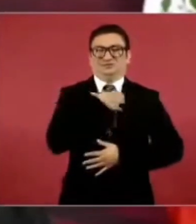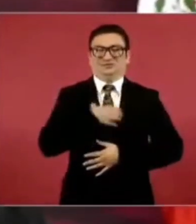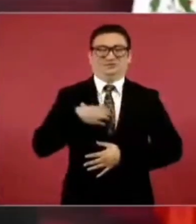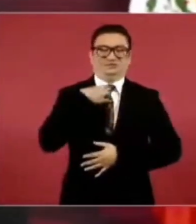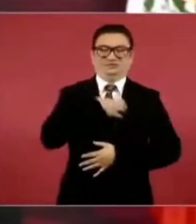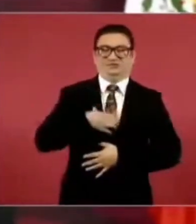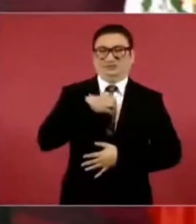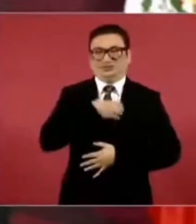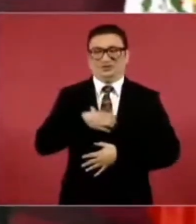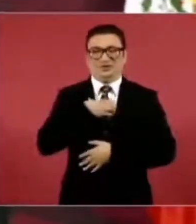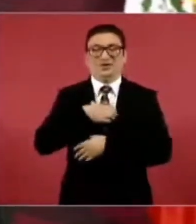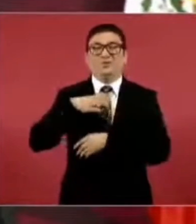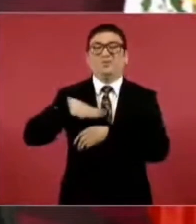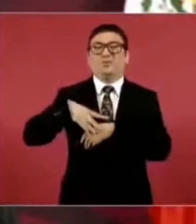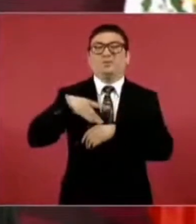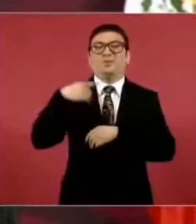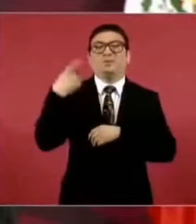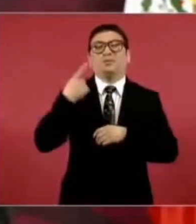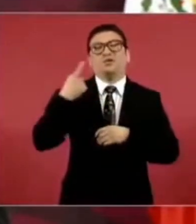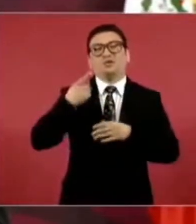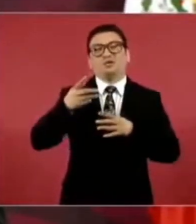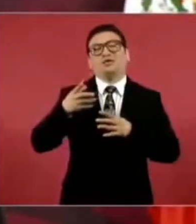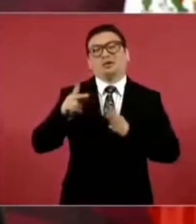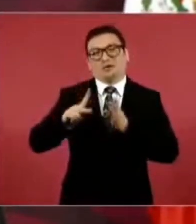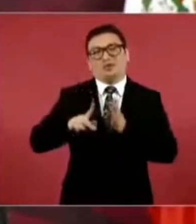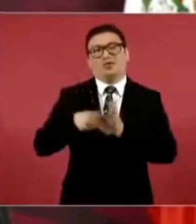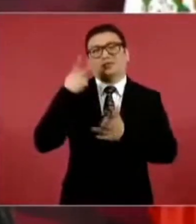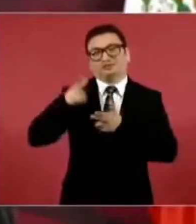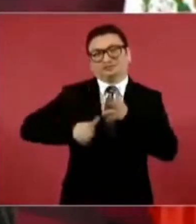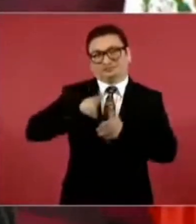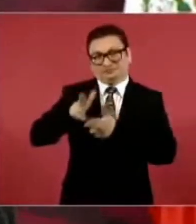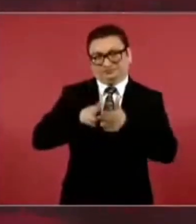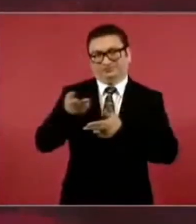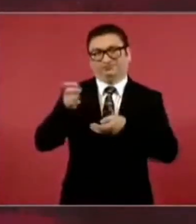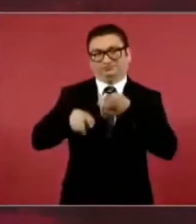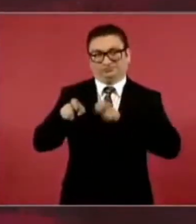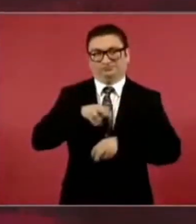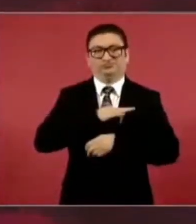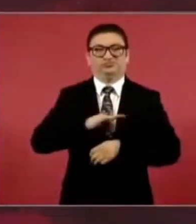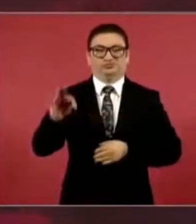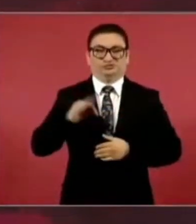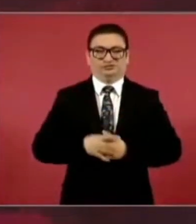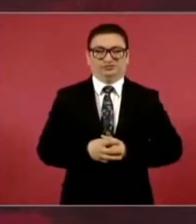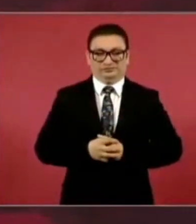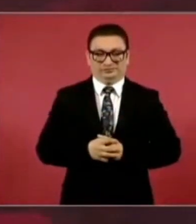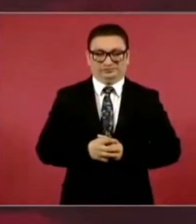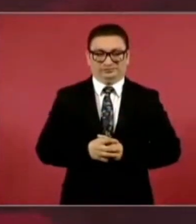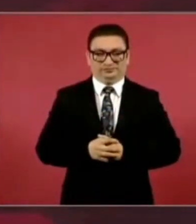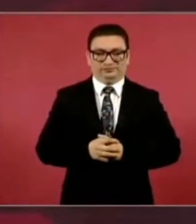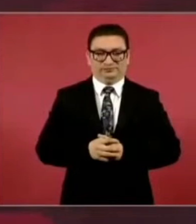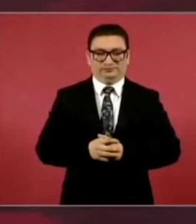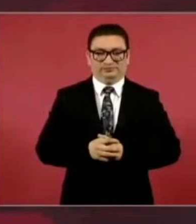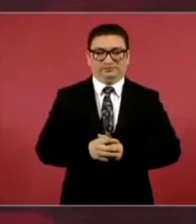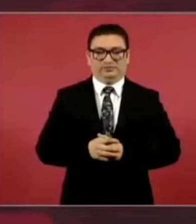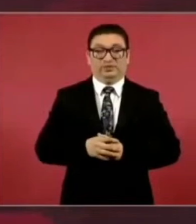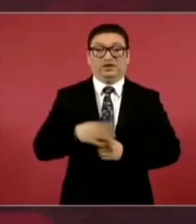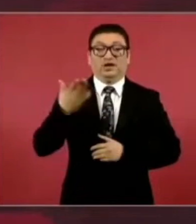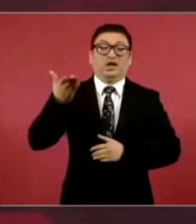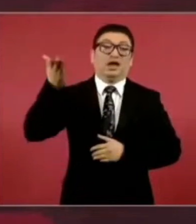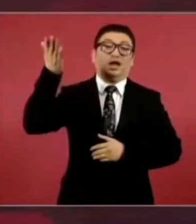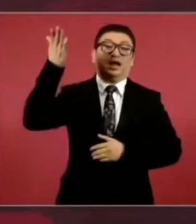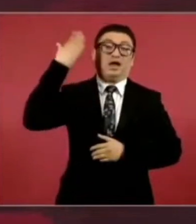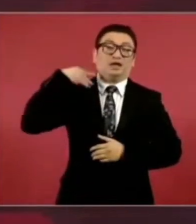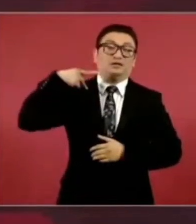porque pues van a tener el tren cómo viajaban sus padres